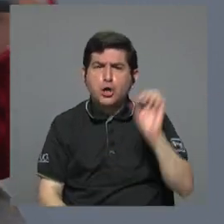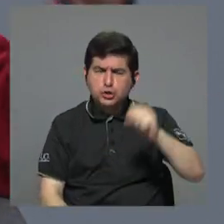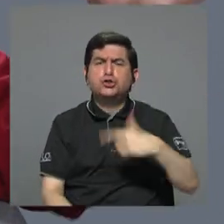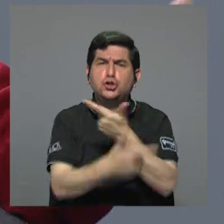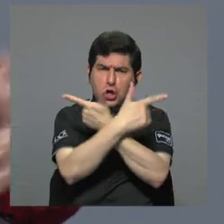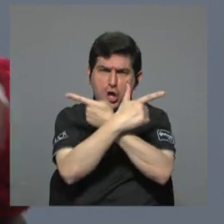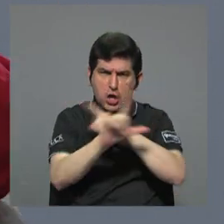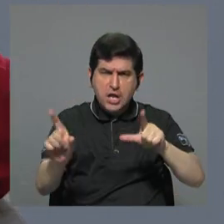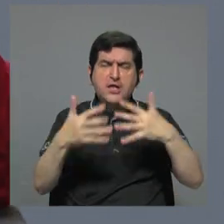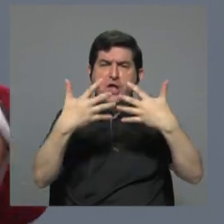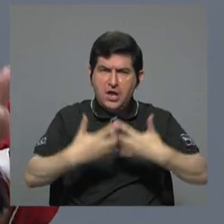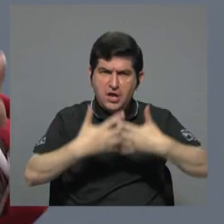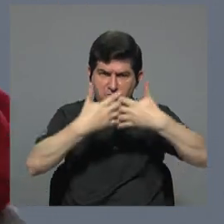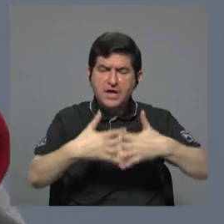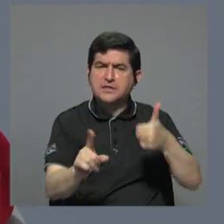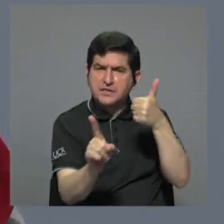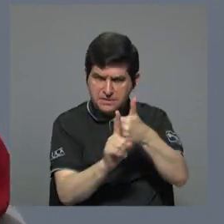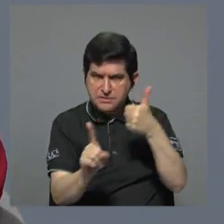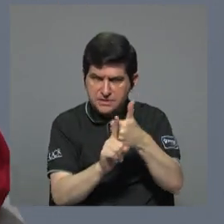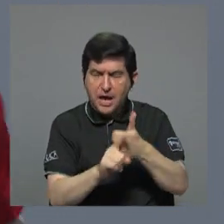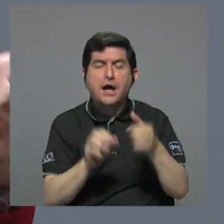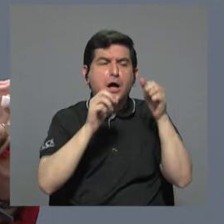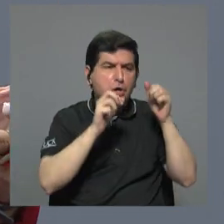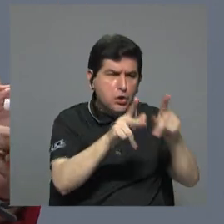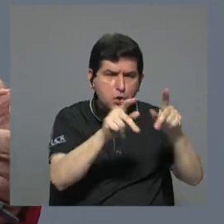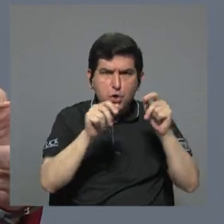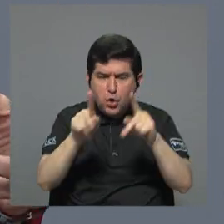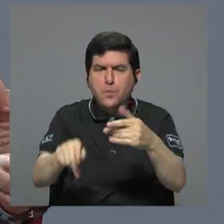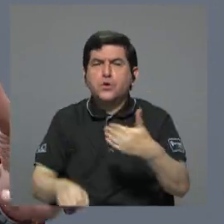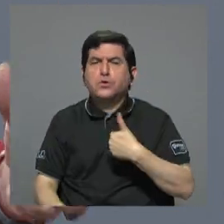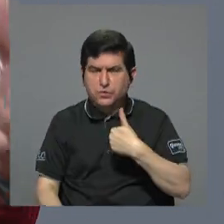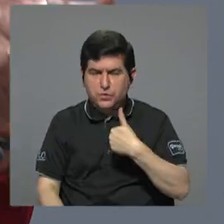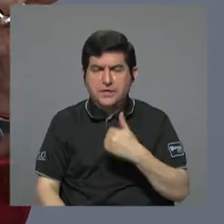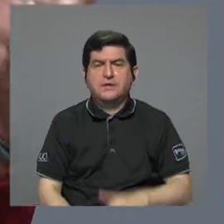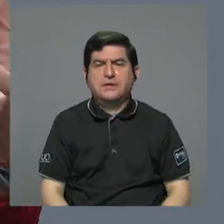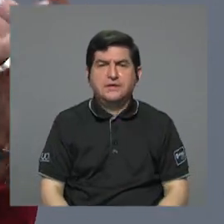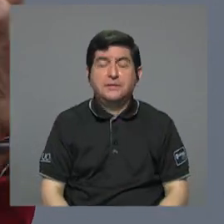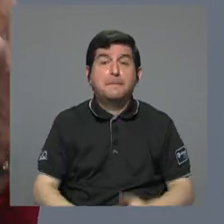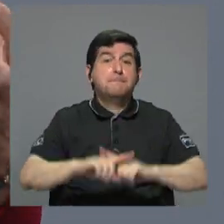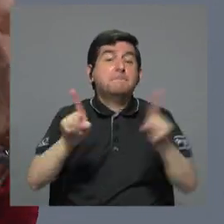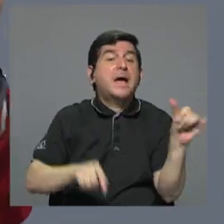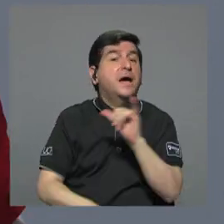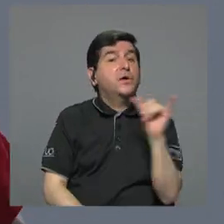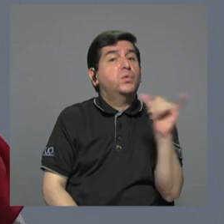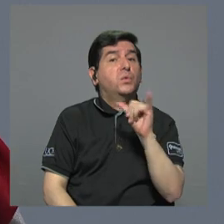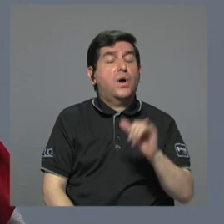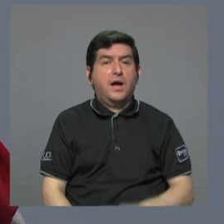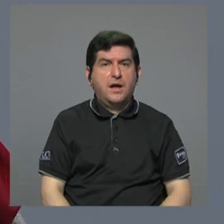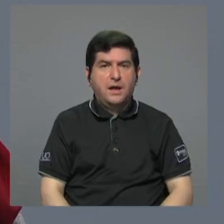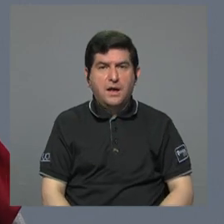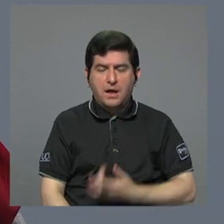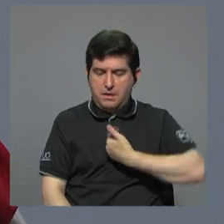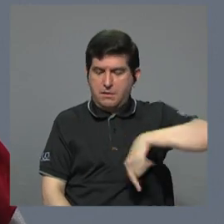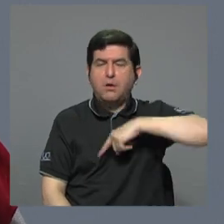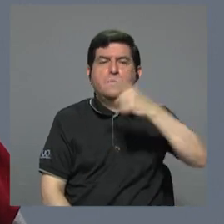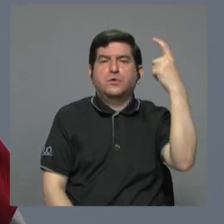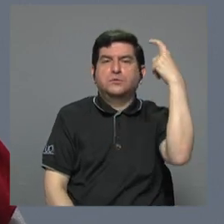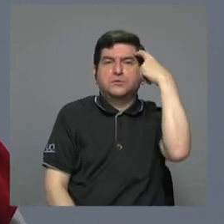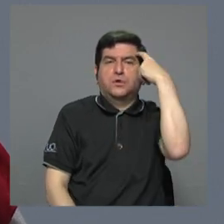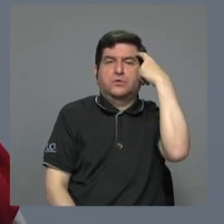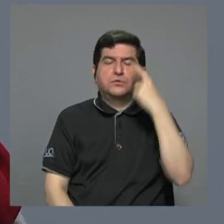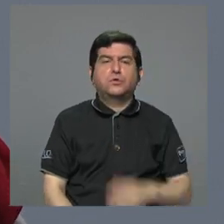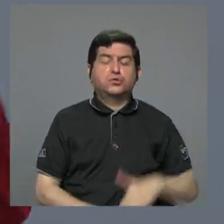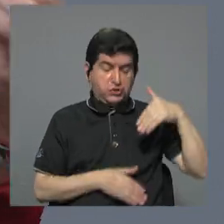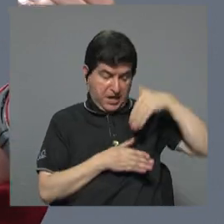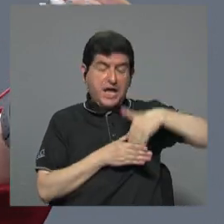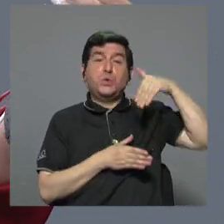libertad de empresa como tal y de las oportunidades que se tienen que tener. Pero también tenemos que pensar hacia